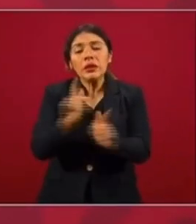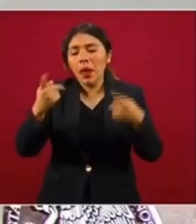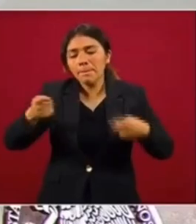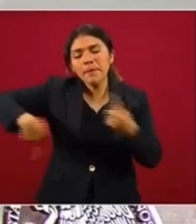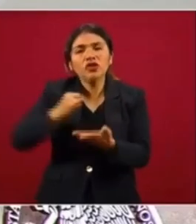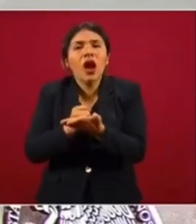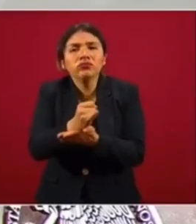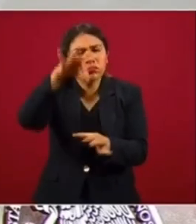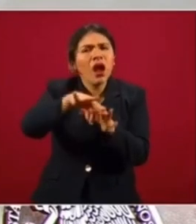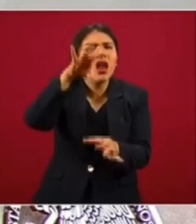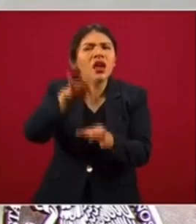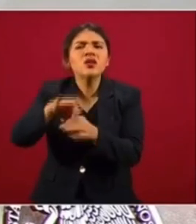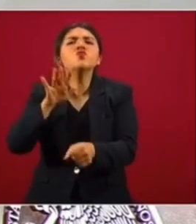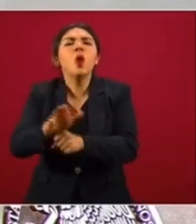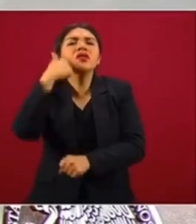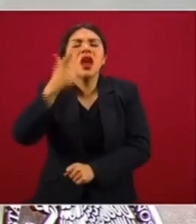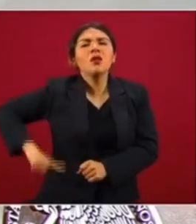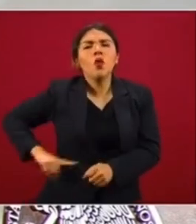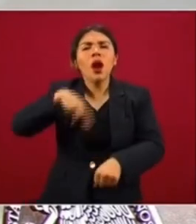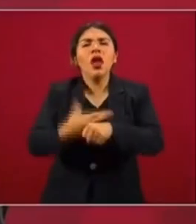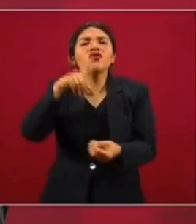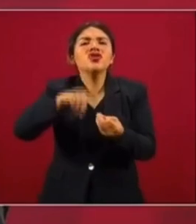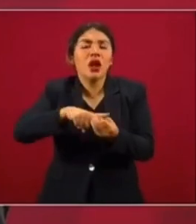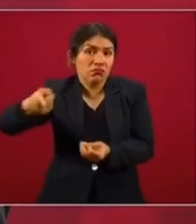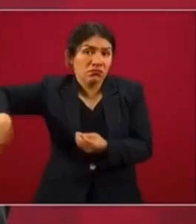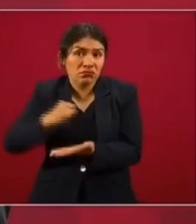los ciudadanos a elegir libremente a sus autoridades.